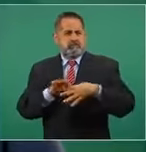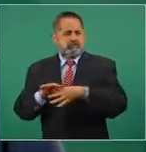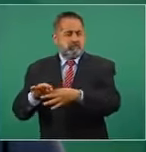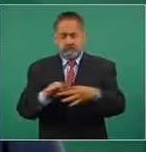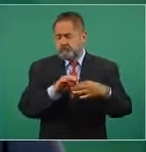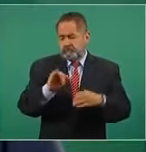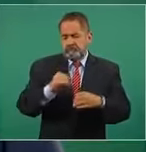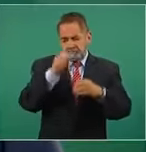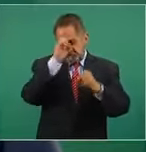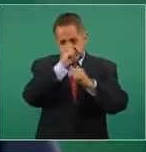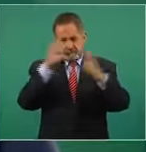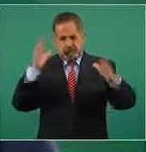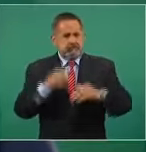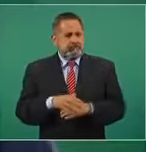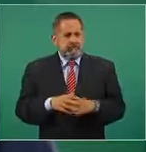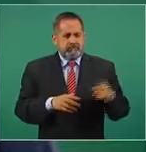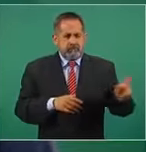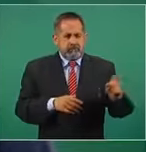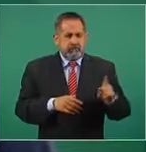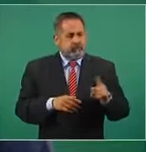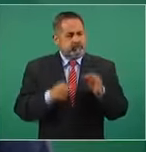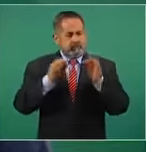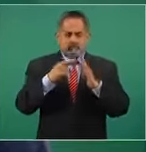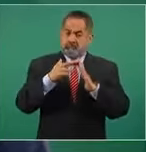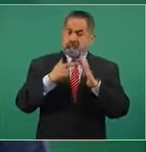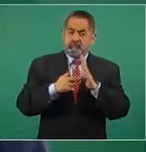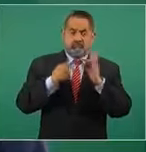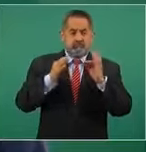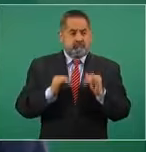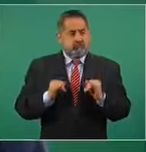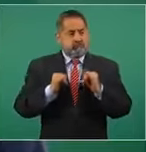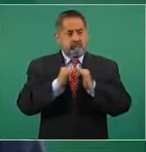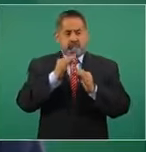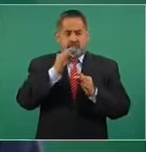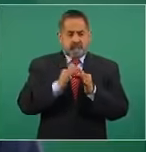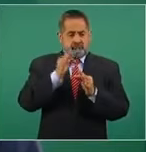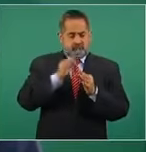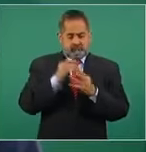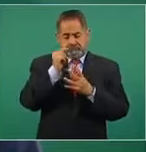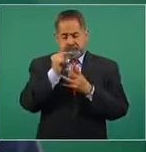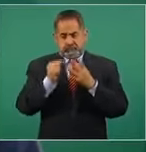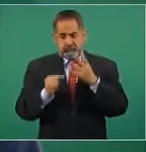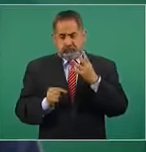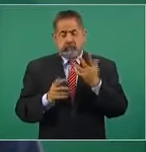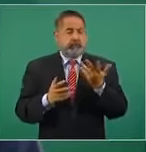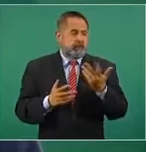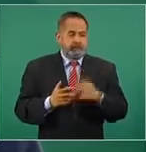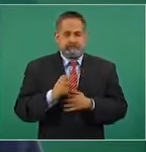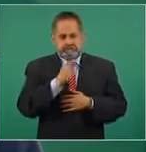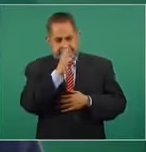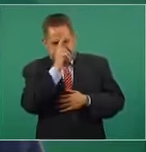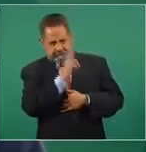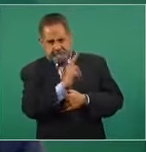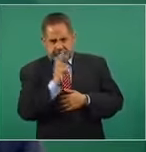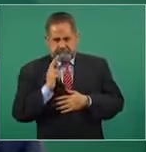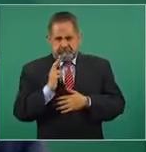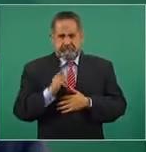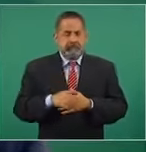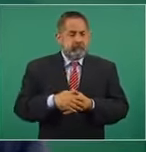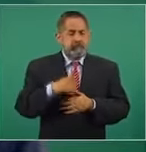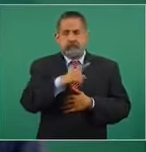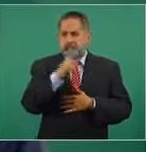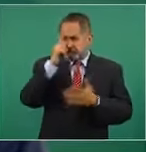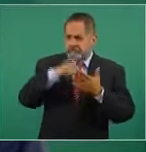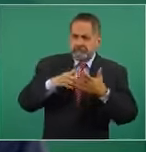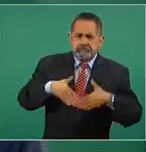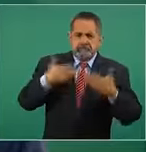Carlos Slim es muy institucional, respetuoso, cree en el país,